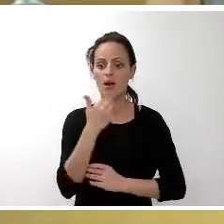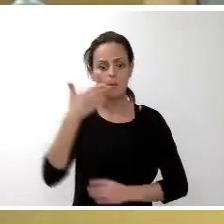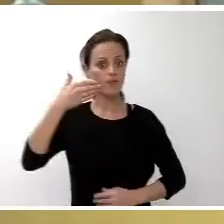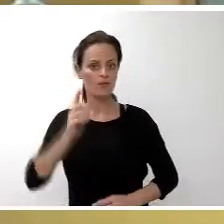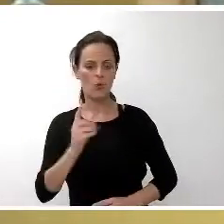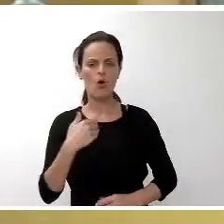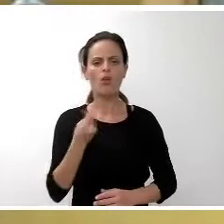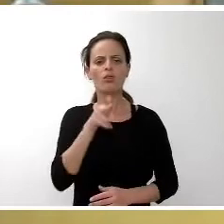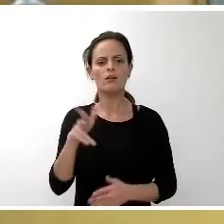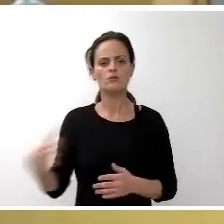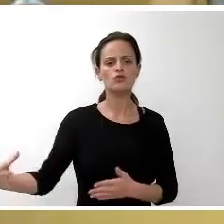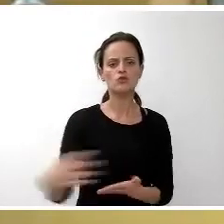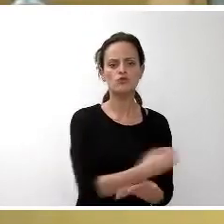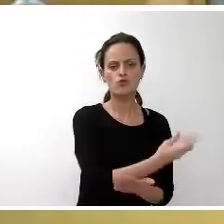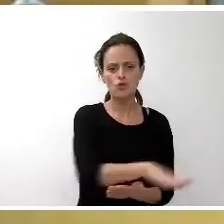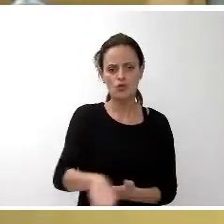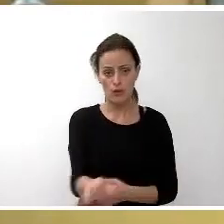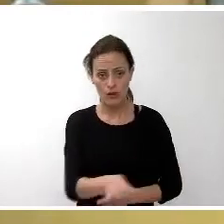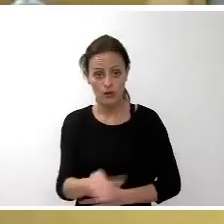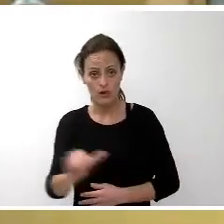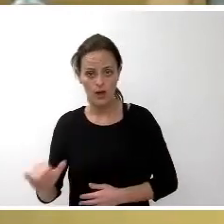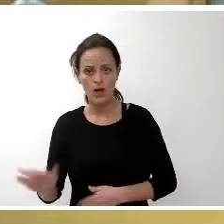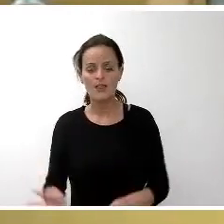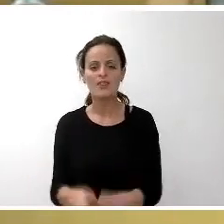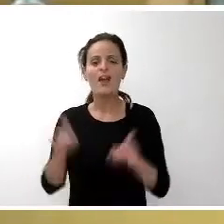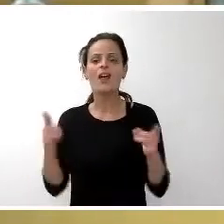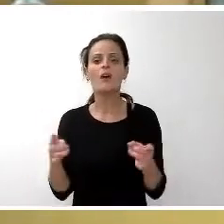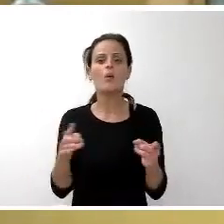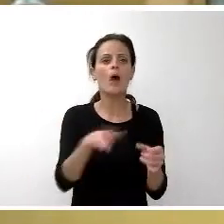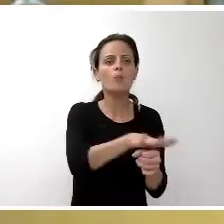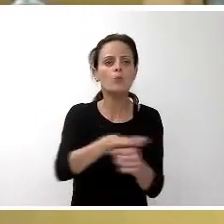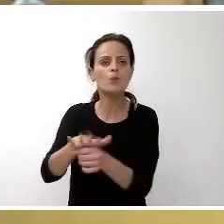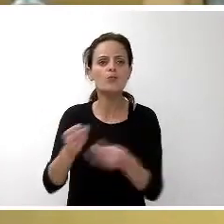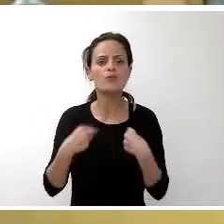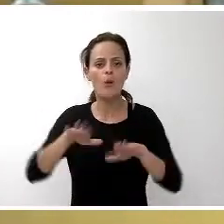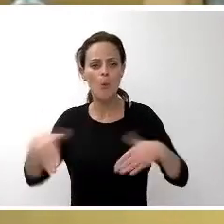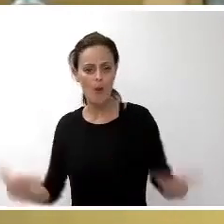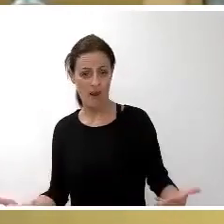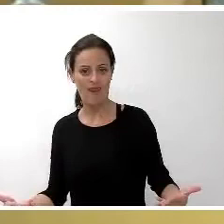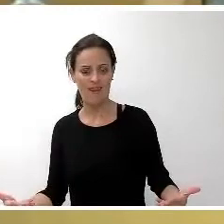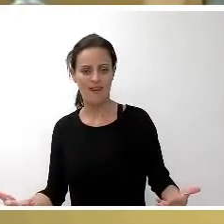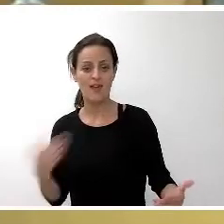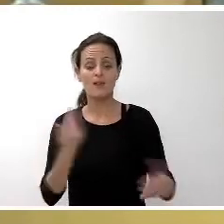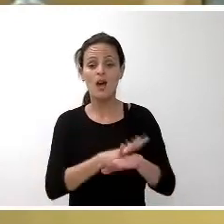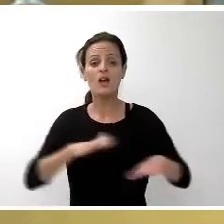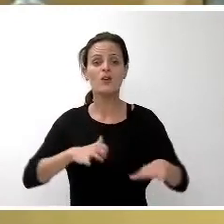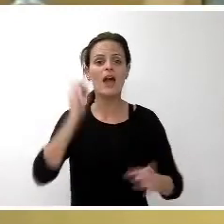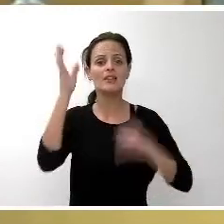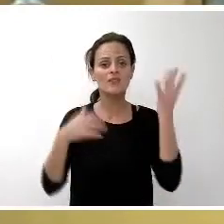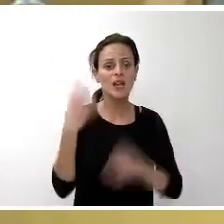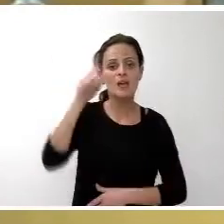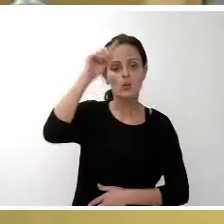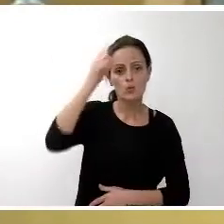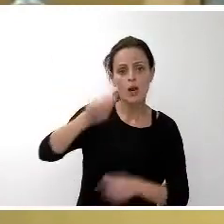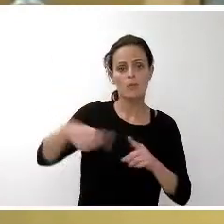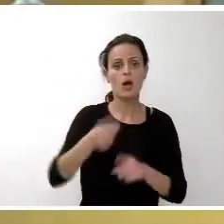de todos los niños de la isla, con independencia del municipio donde vivan. La mayoría de las actividades culturales y